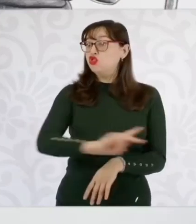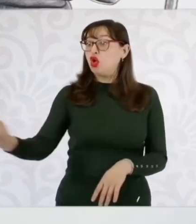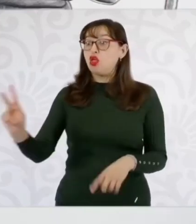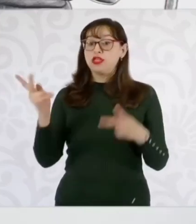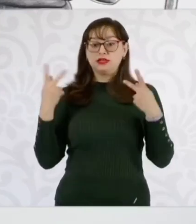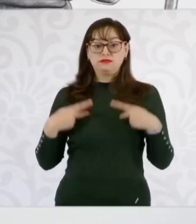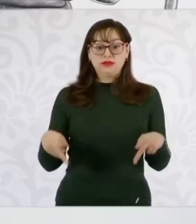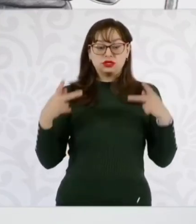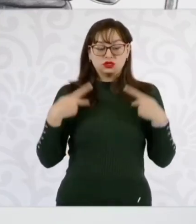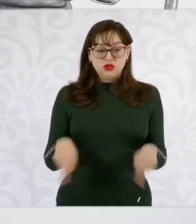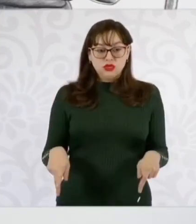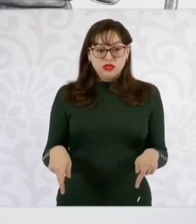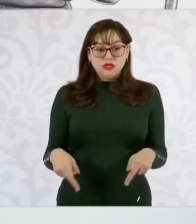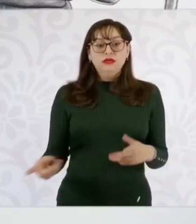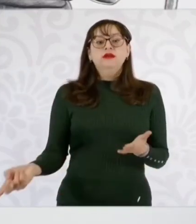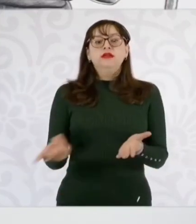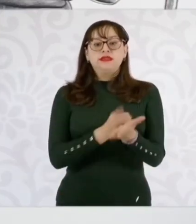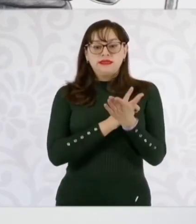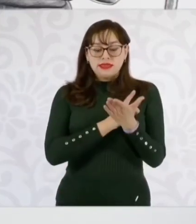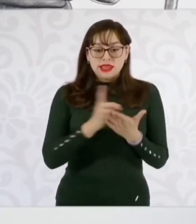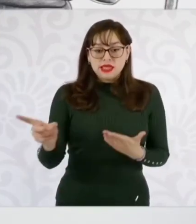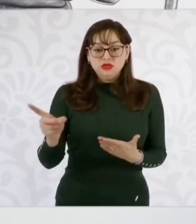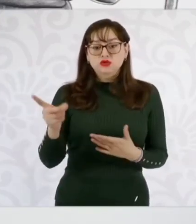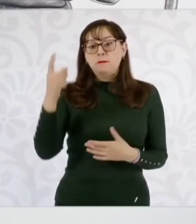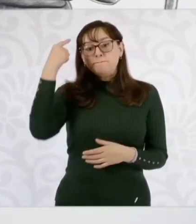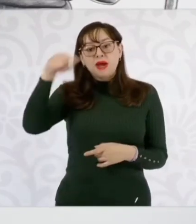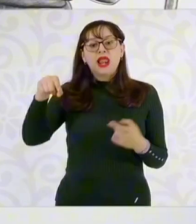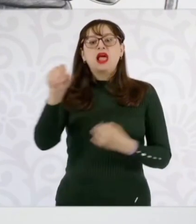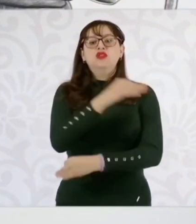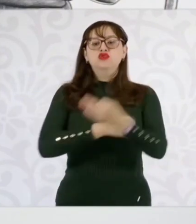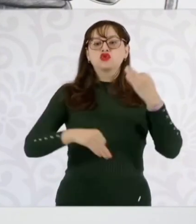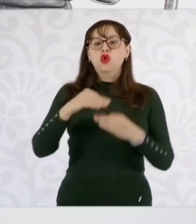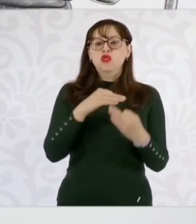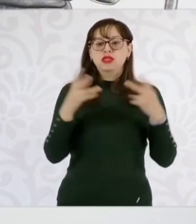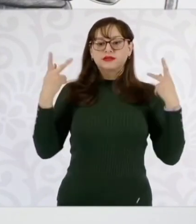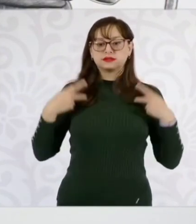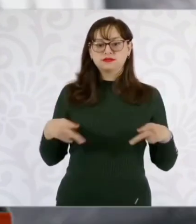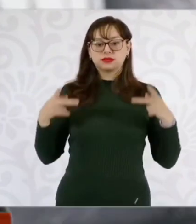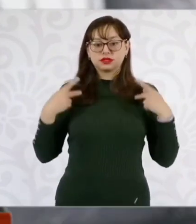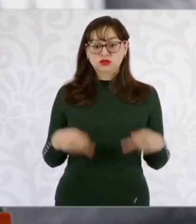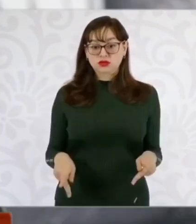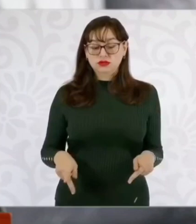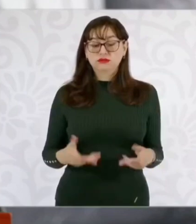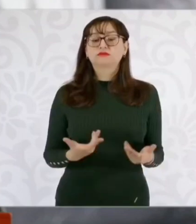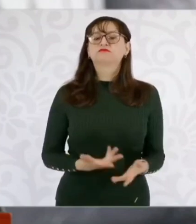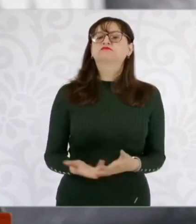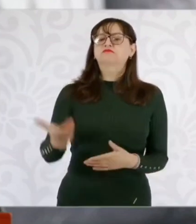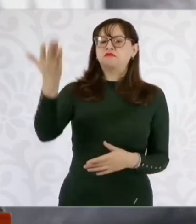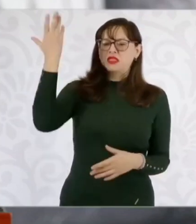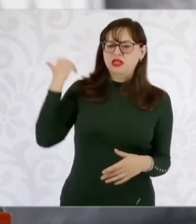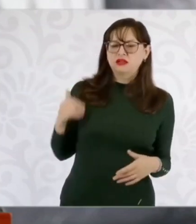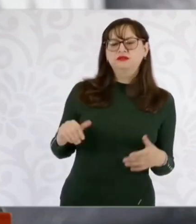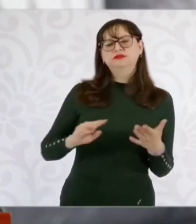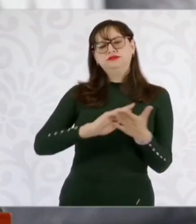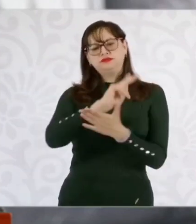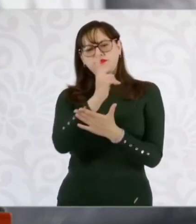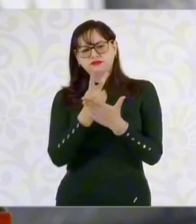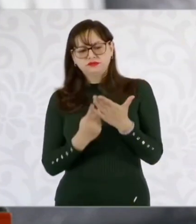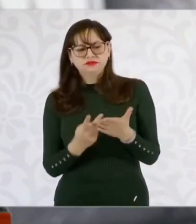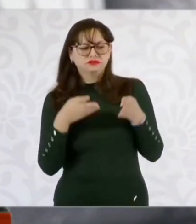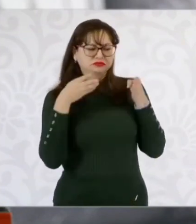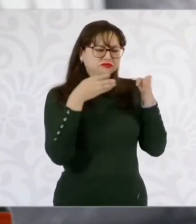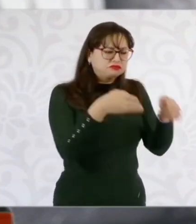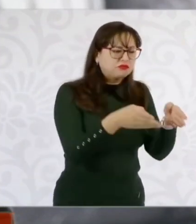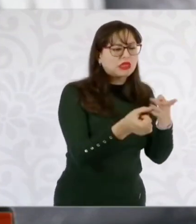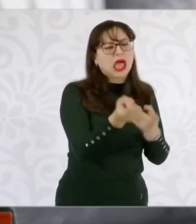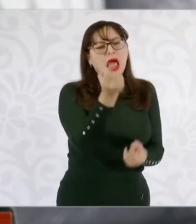son derechos universales. En el pasado existían programas focalizados para las personas adultas